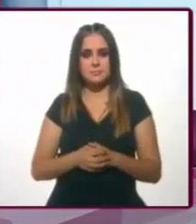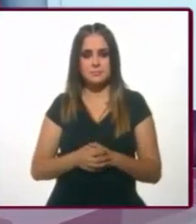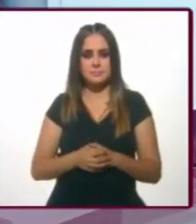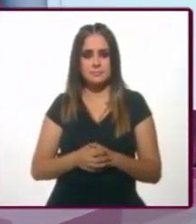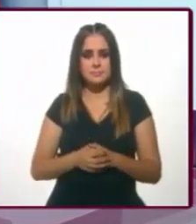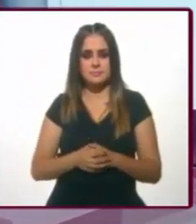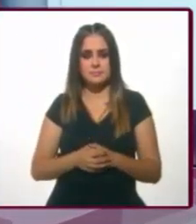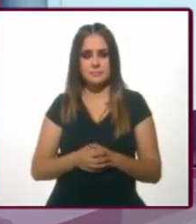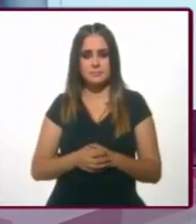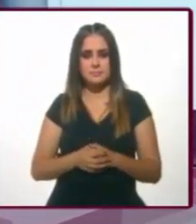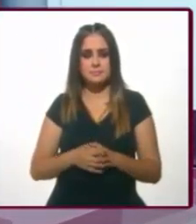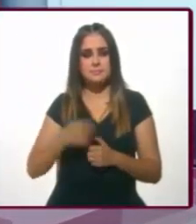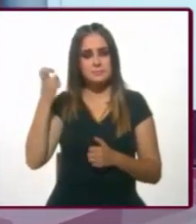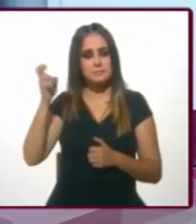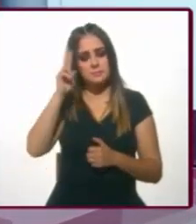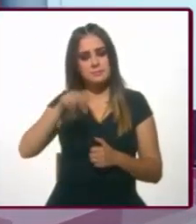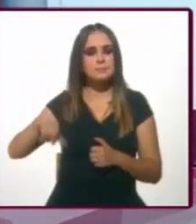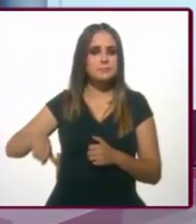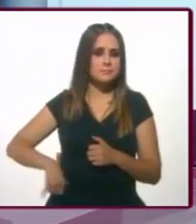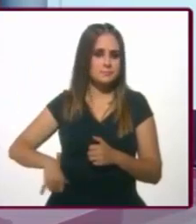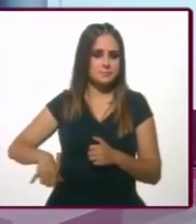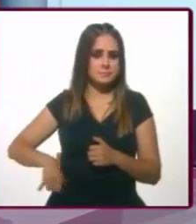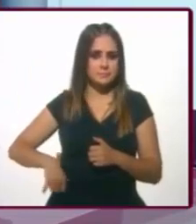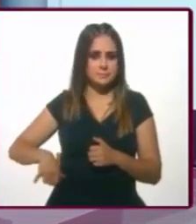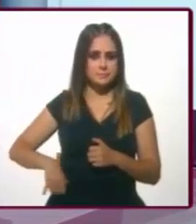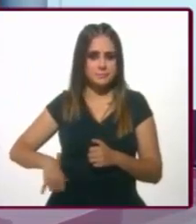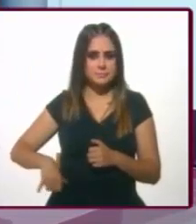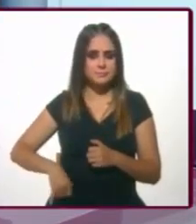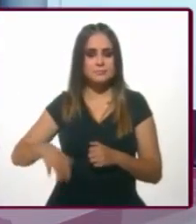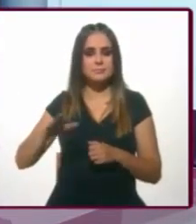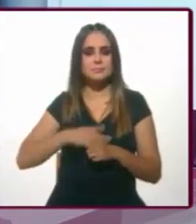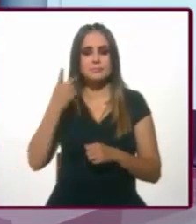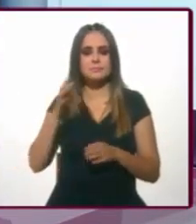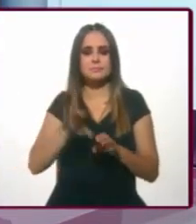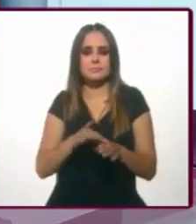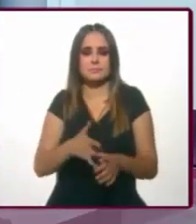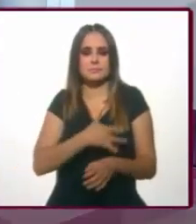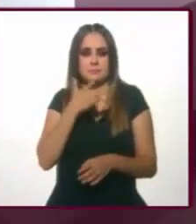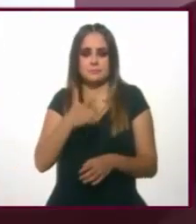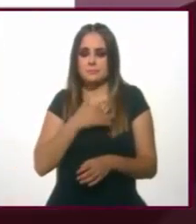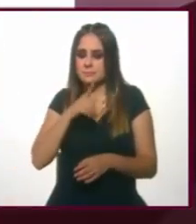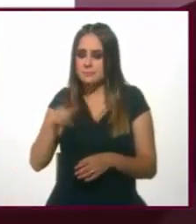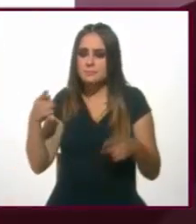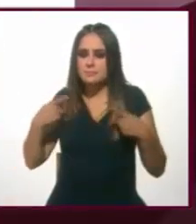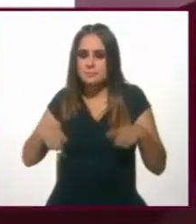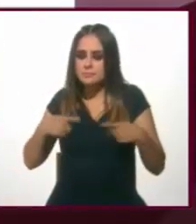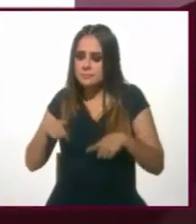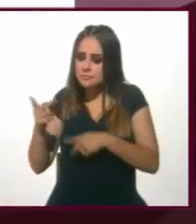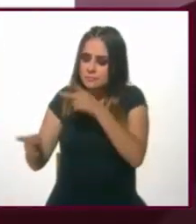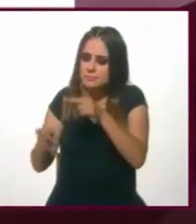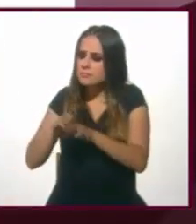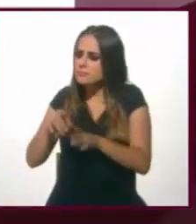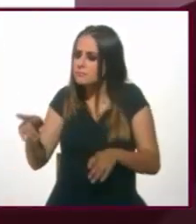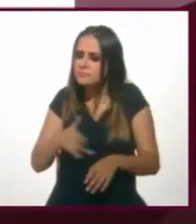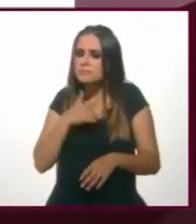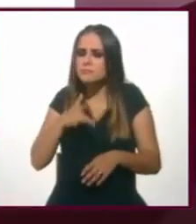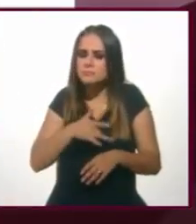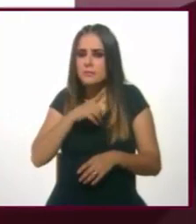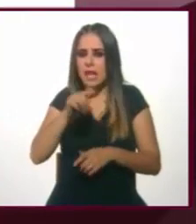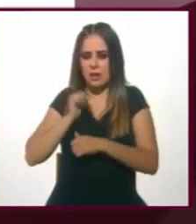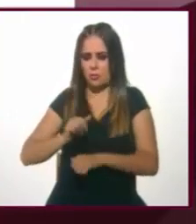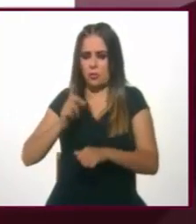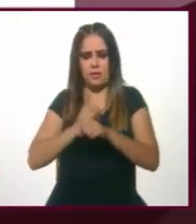Y esto es muy interesante, Lupita, porque es el estado de ánimo de la ciudadanía. Más allá de lo que piensas de la